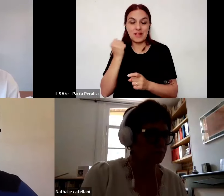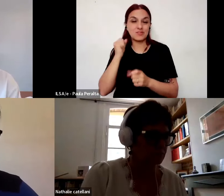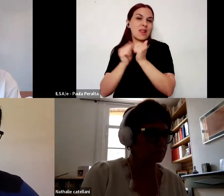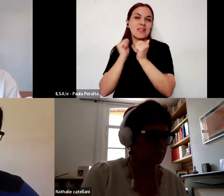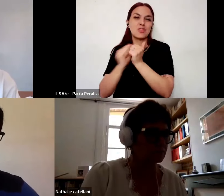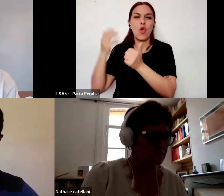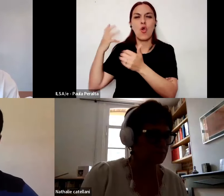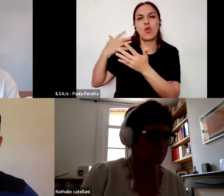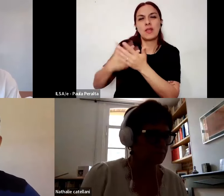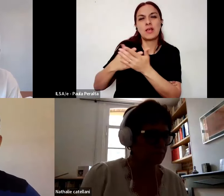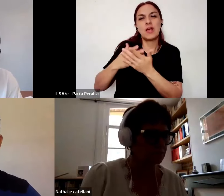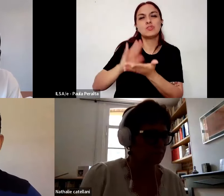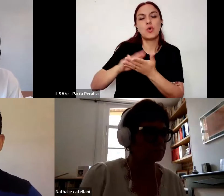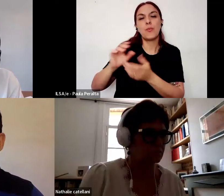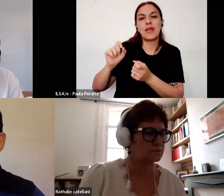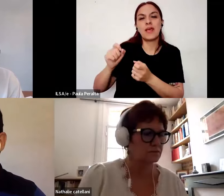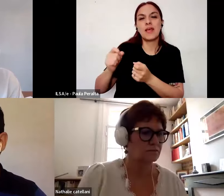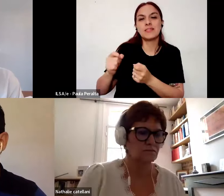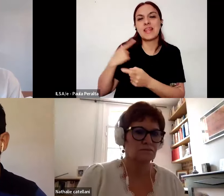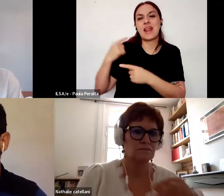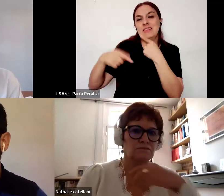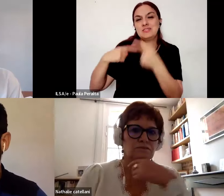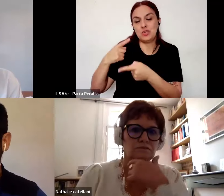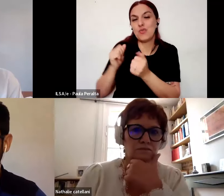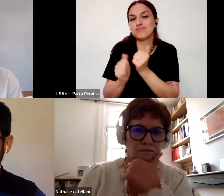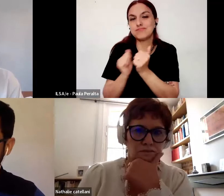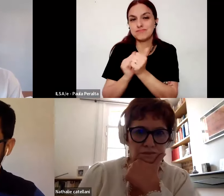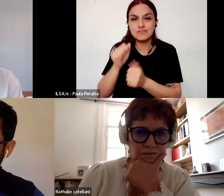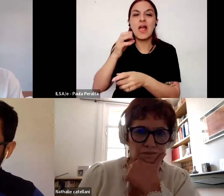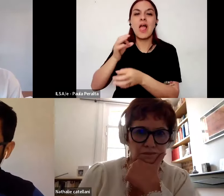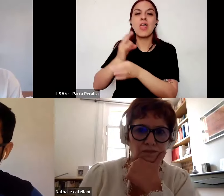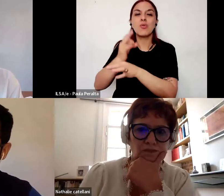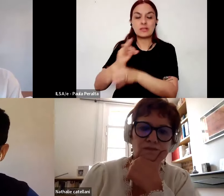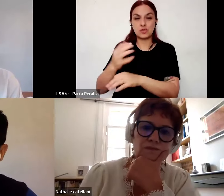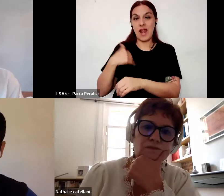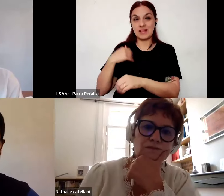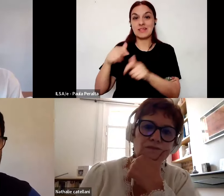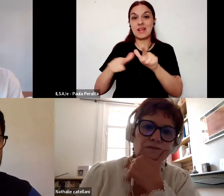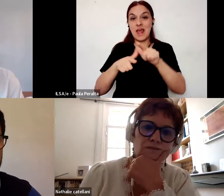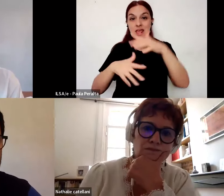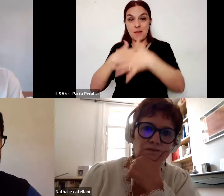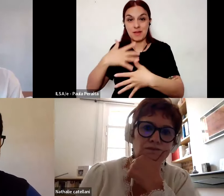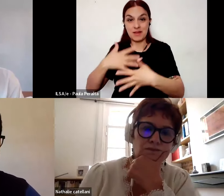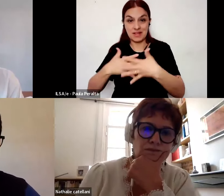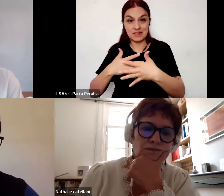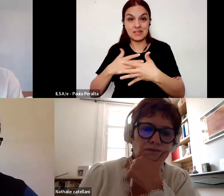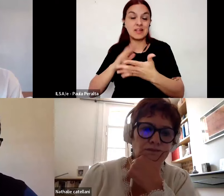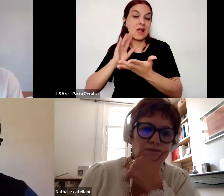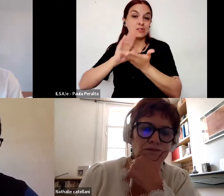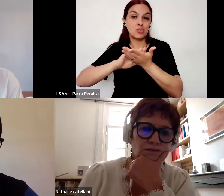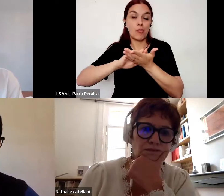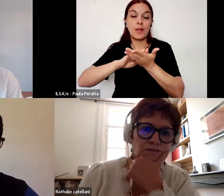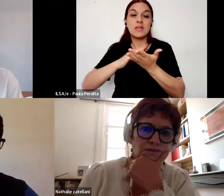de la tradición que tiene nuestra historia de la educación en la Argentina y en América Latina en torno a la